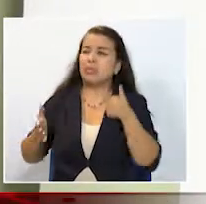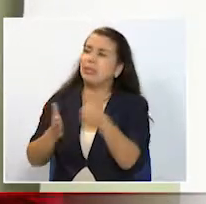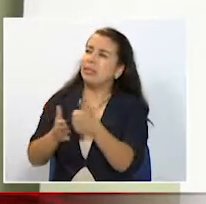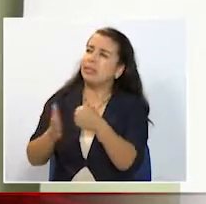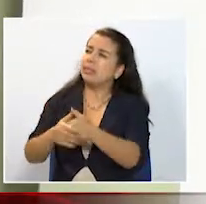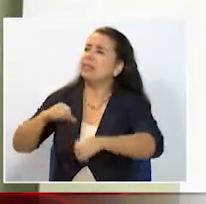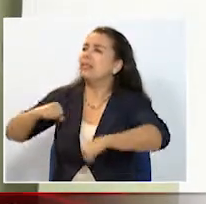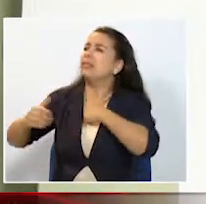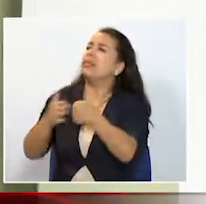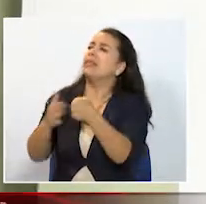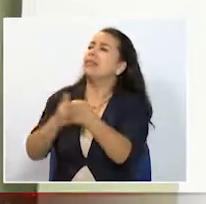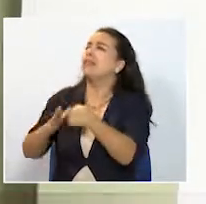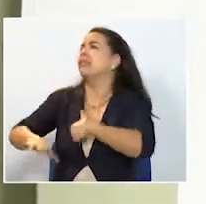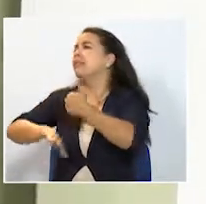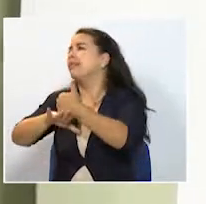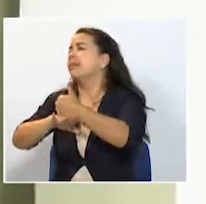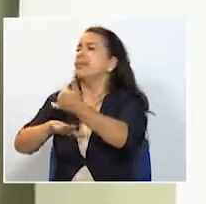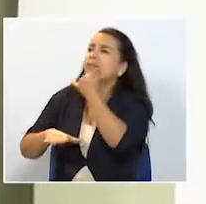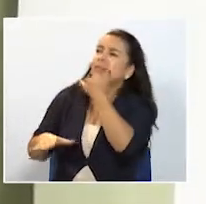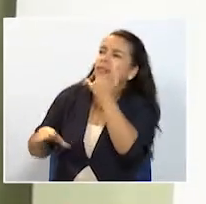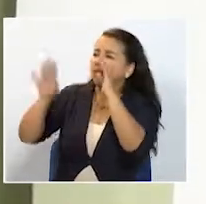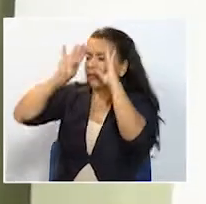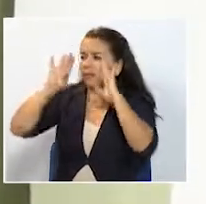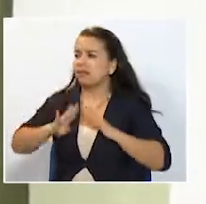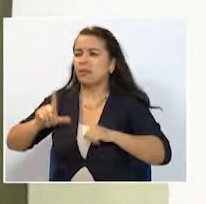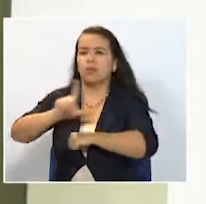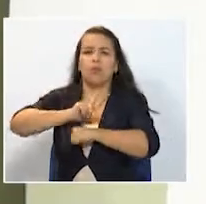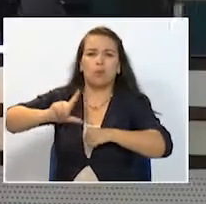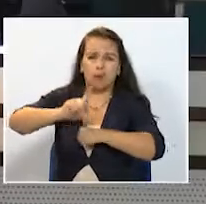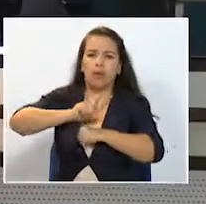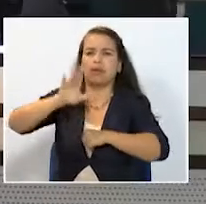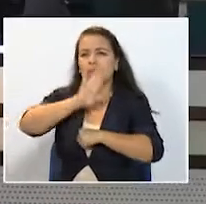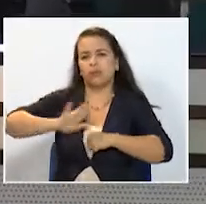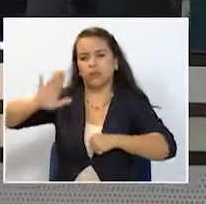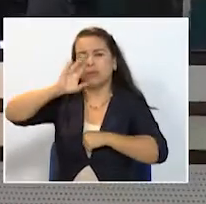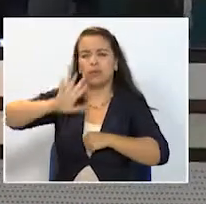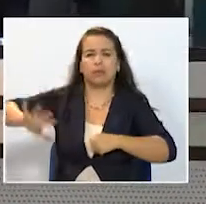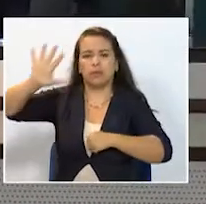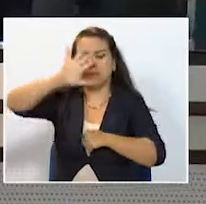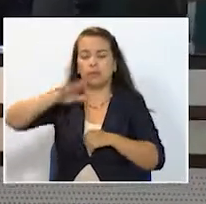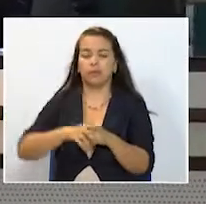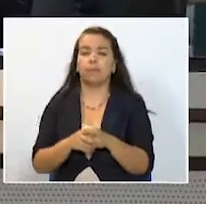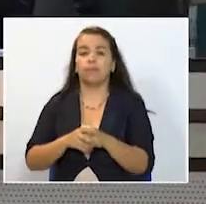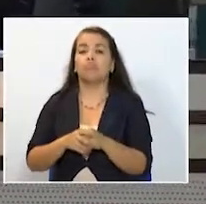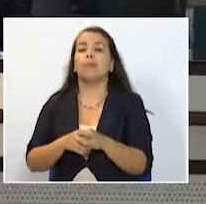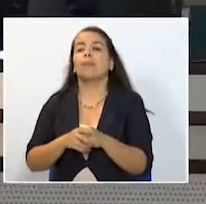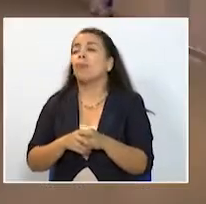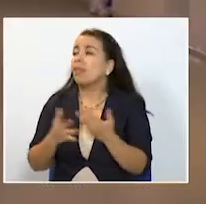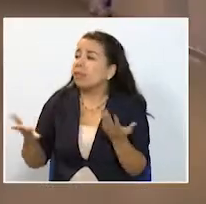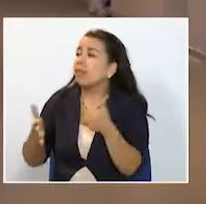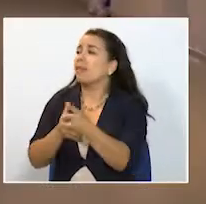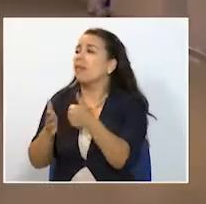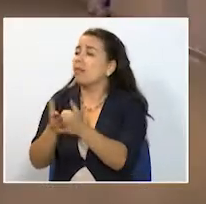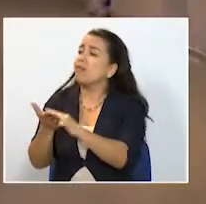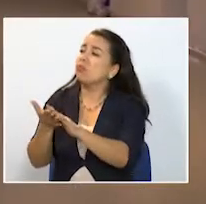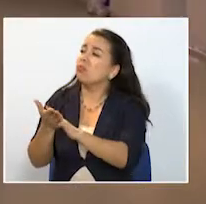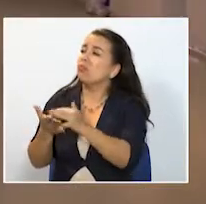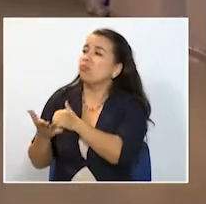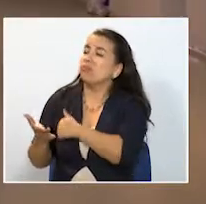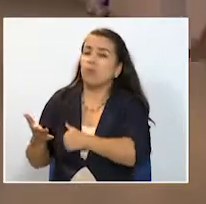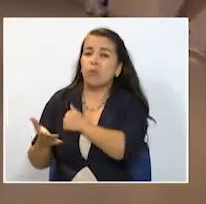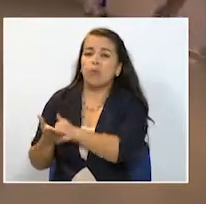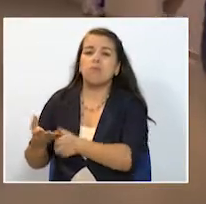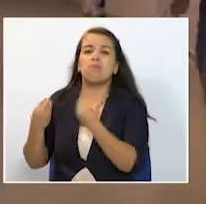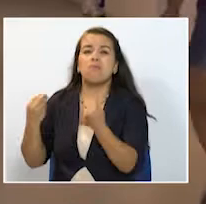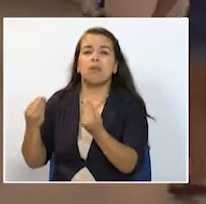hablar con las directivas de Café Salud tanto locales, regionales y nacionales Las directivas del hospital buscan posibles soluciones para cancelar los